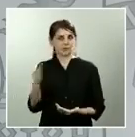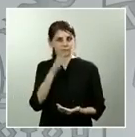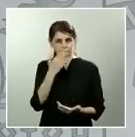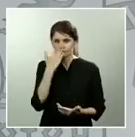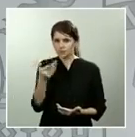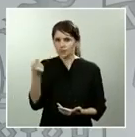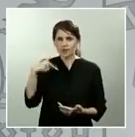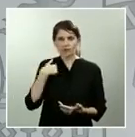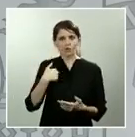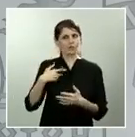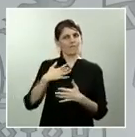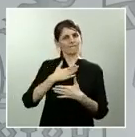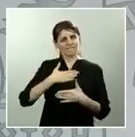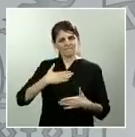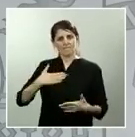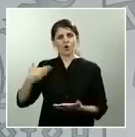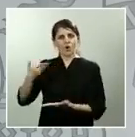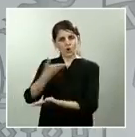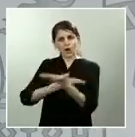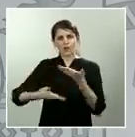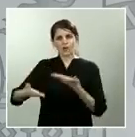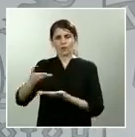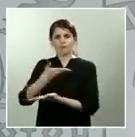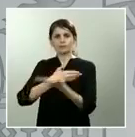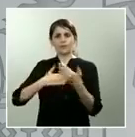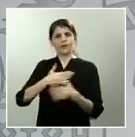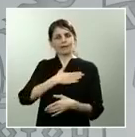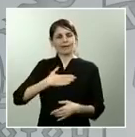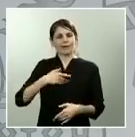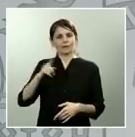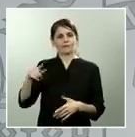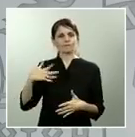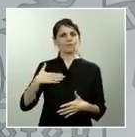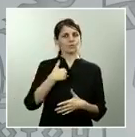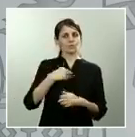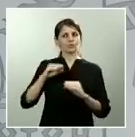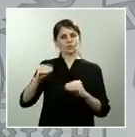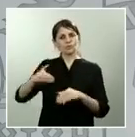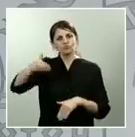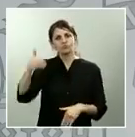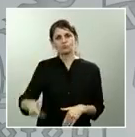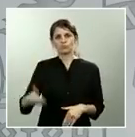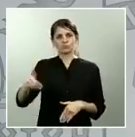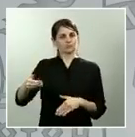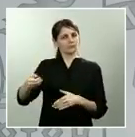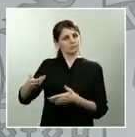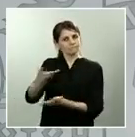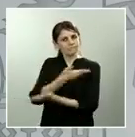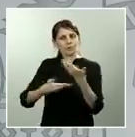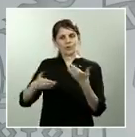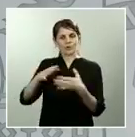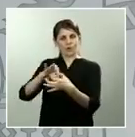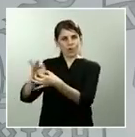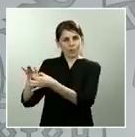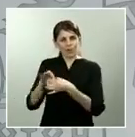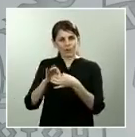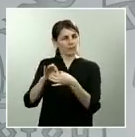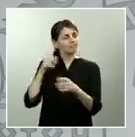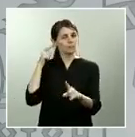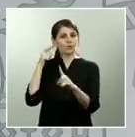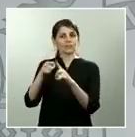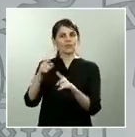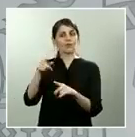un papel importante, como siempre han hecho los ayuntamientos, en solucionar los problemas de los ciudadanos e intentar